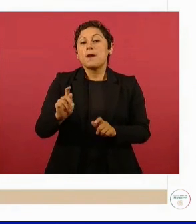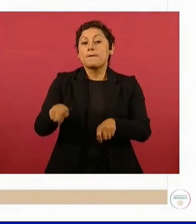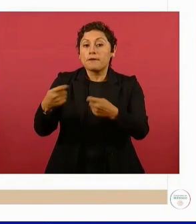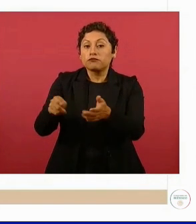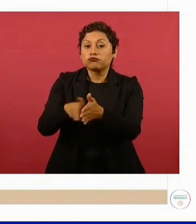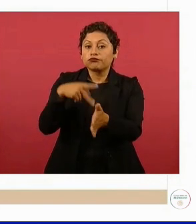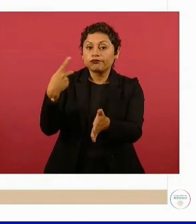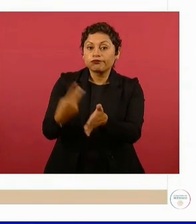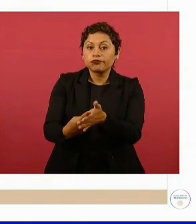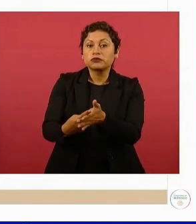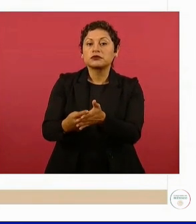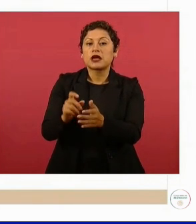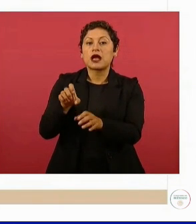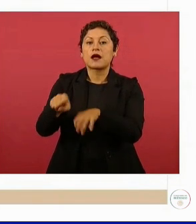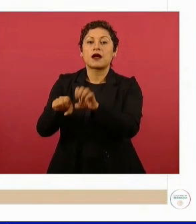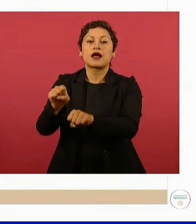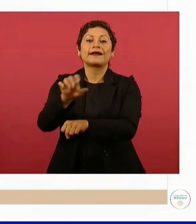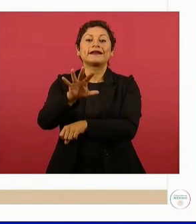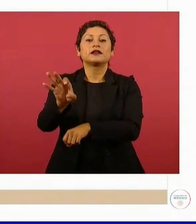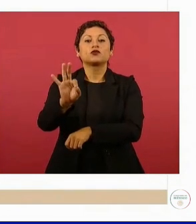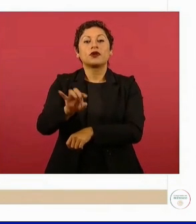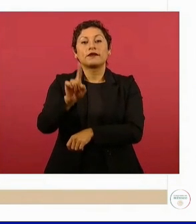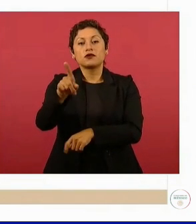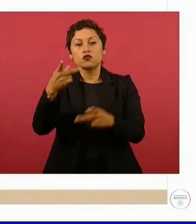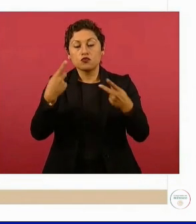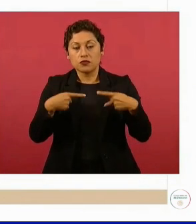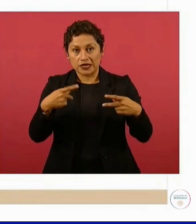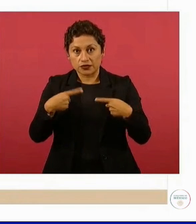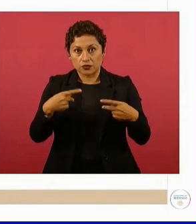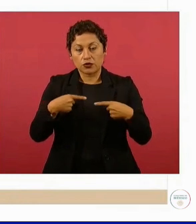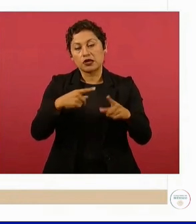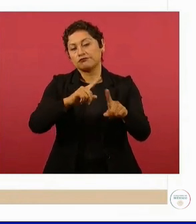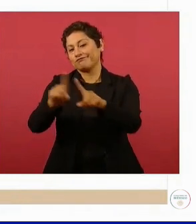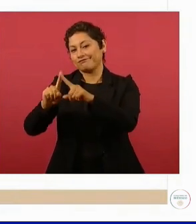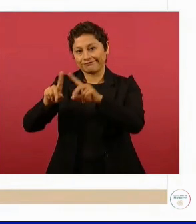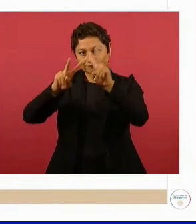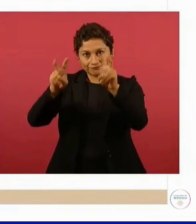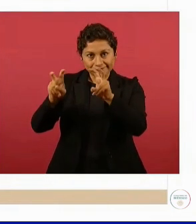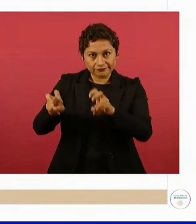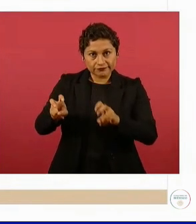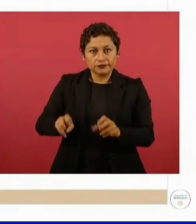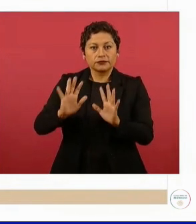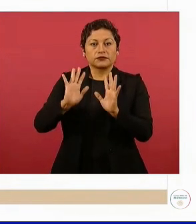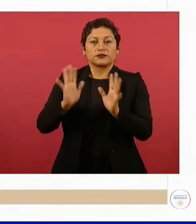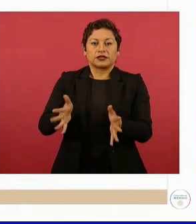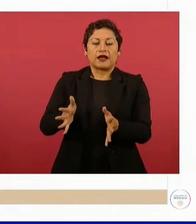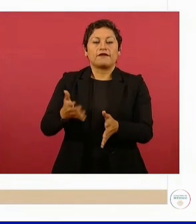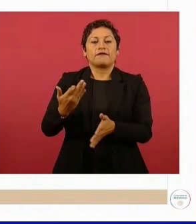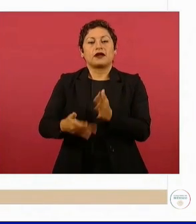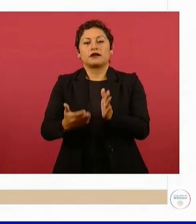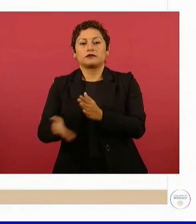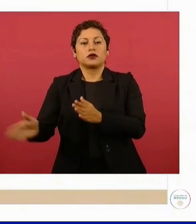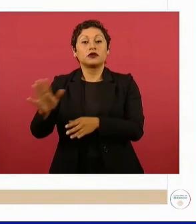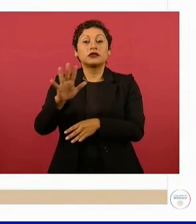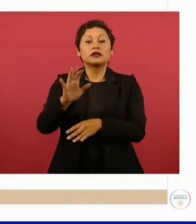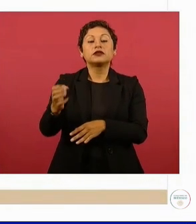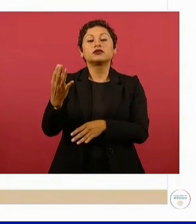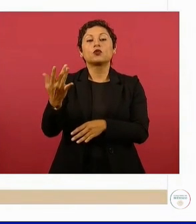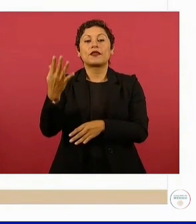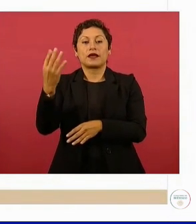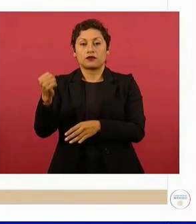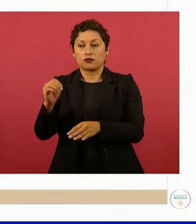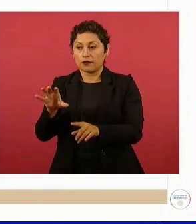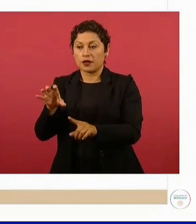llevamos 541 personas de diferentes categorías ya basificadas de 559, es decir, un avance del